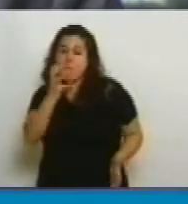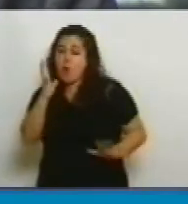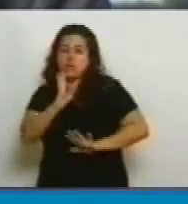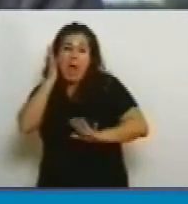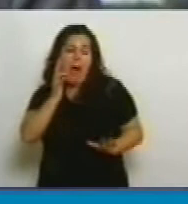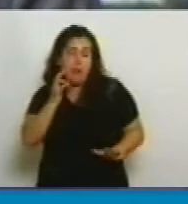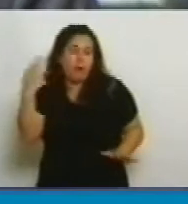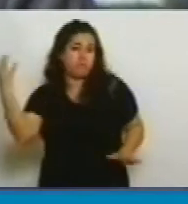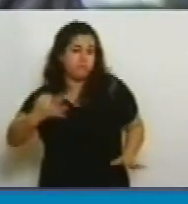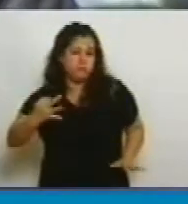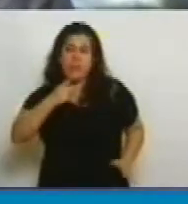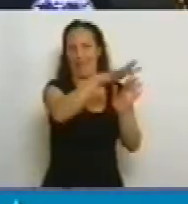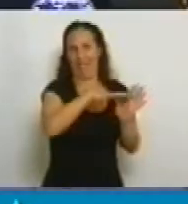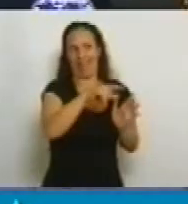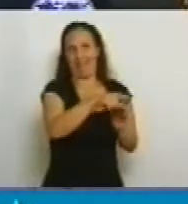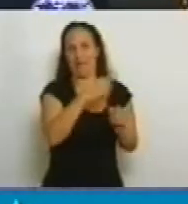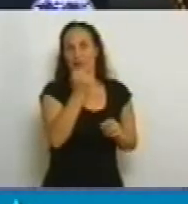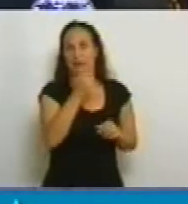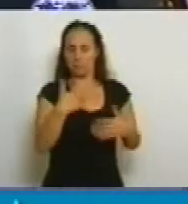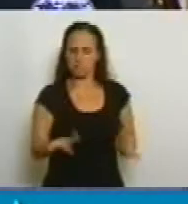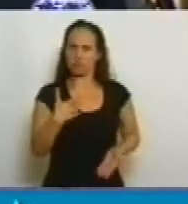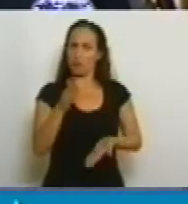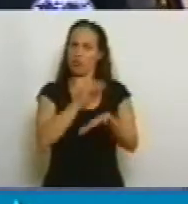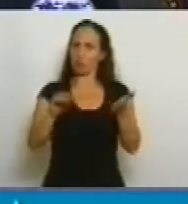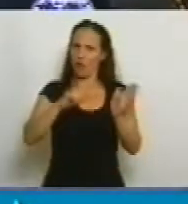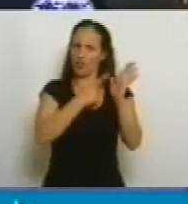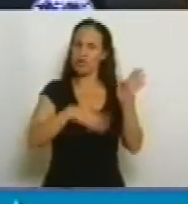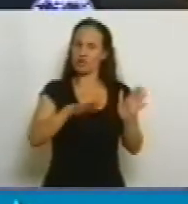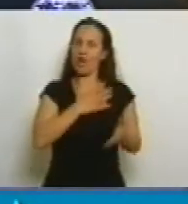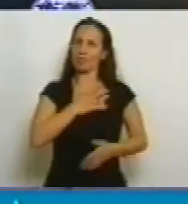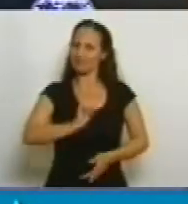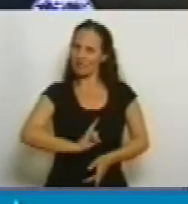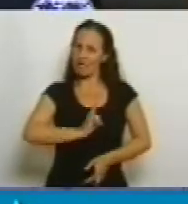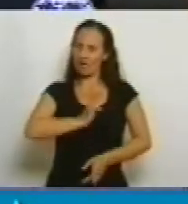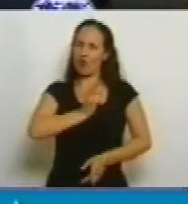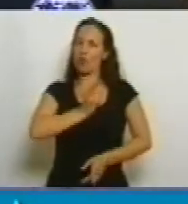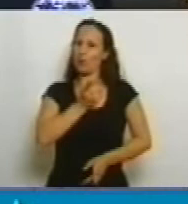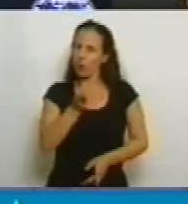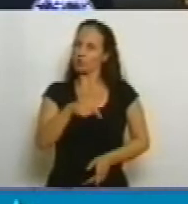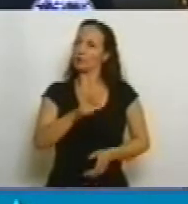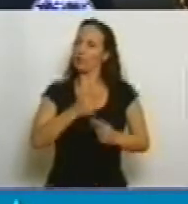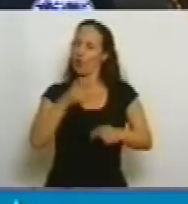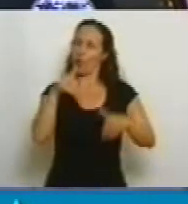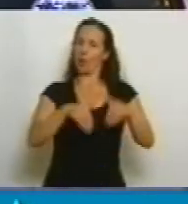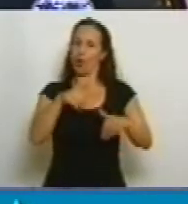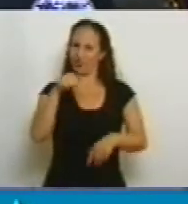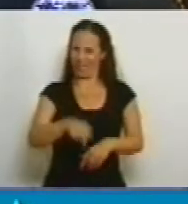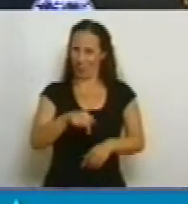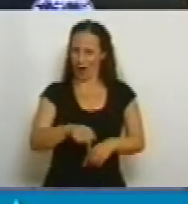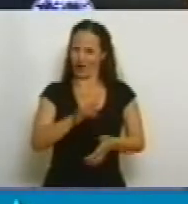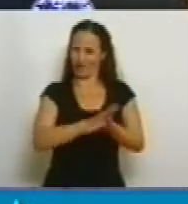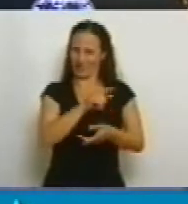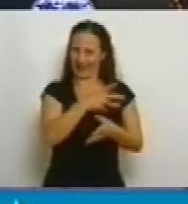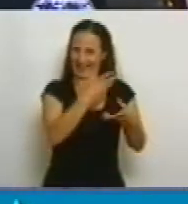una muy buena decisión. Como diputado de la Ciudad de Buenos Aires me enorgullece lo que estamos votando en el día de hoy a